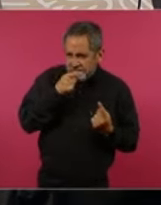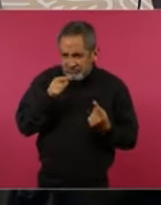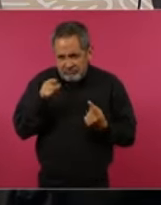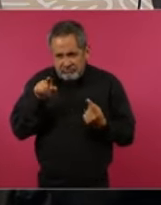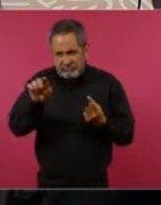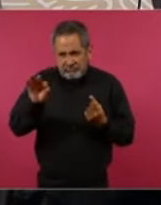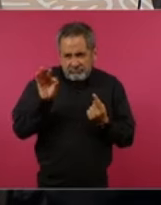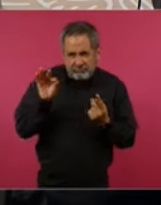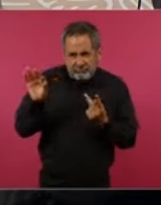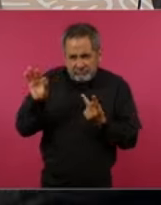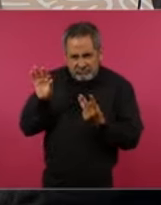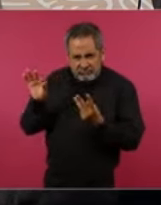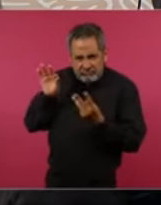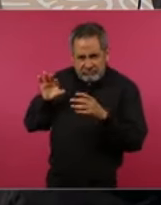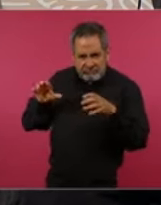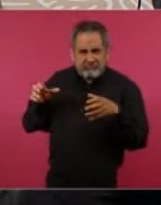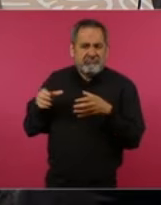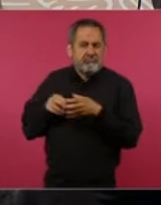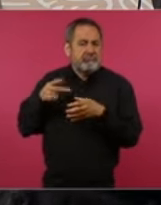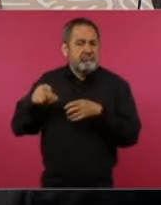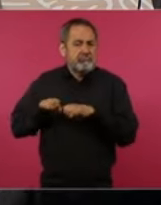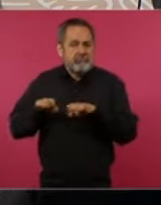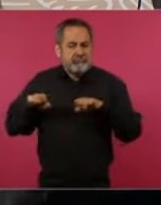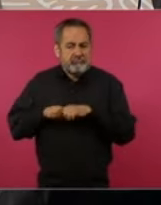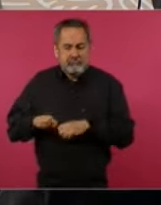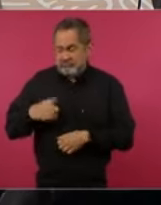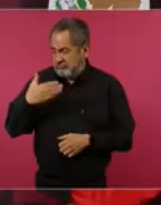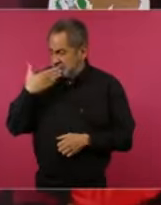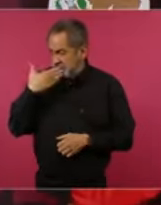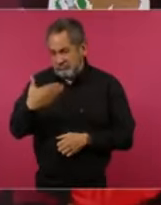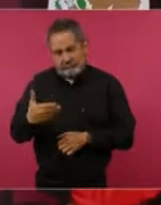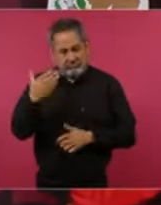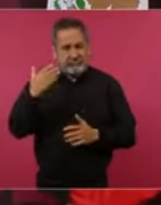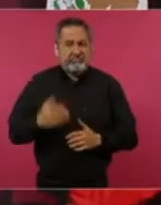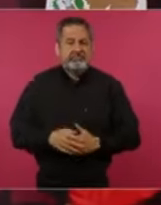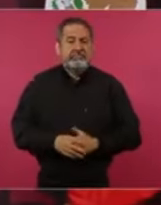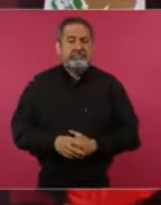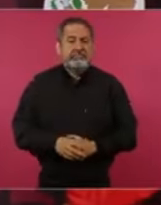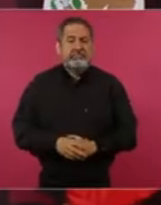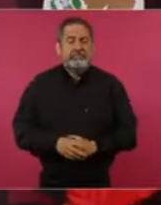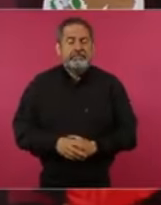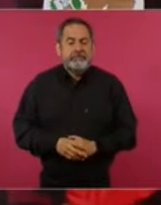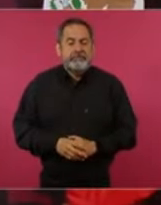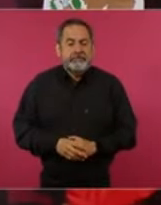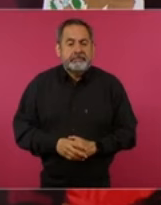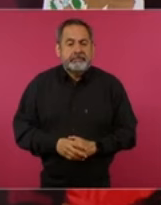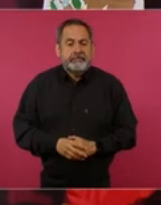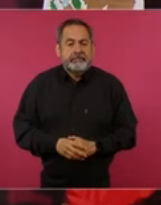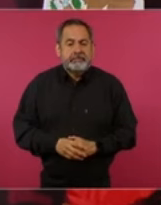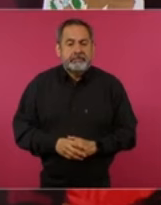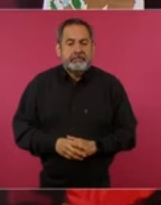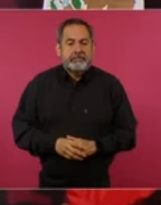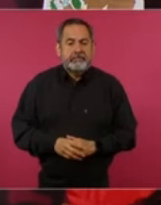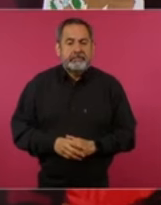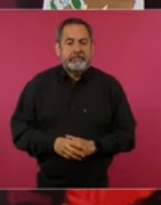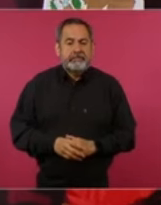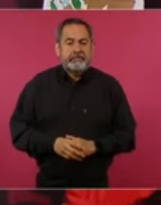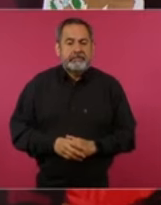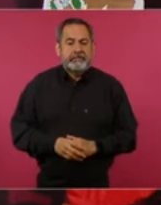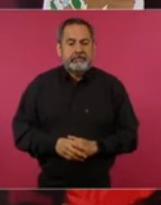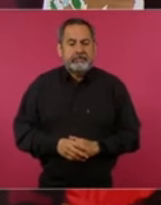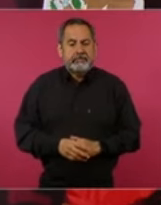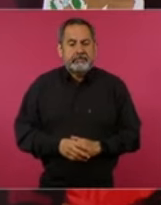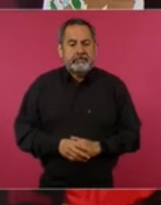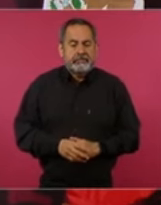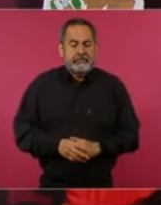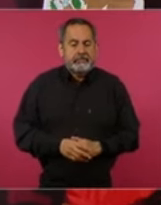ya pues se tiene